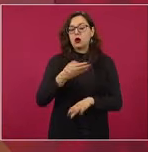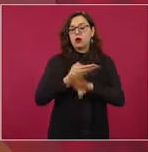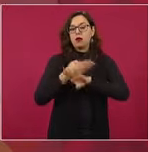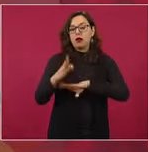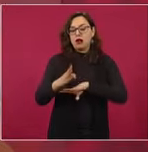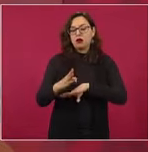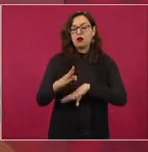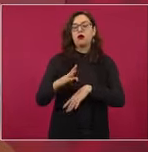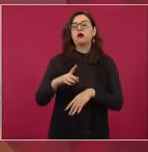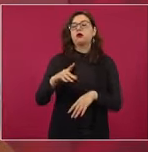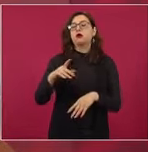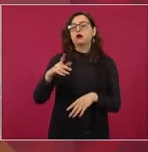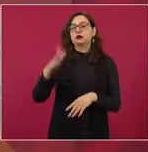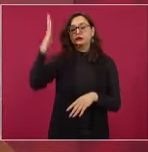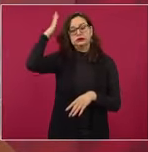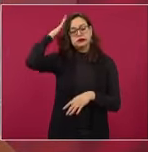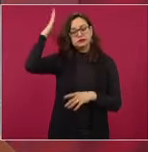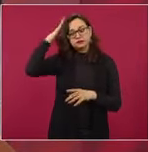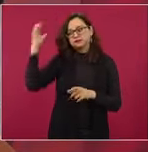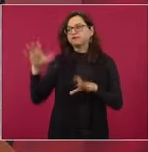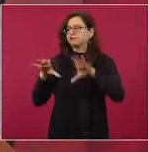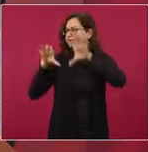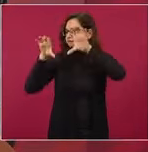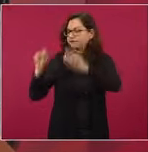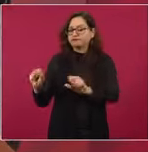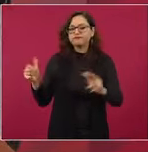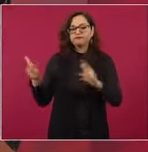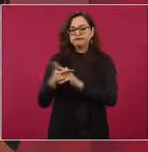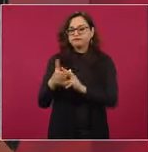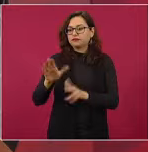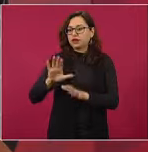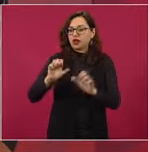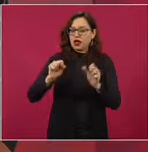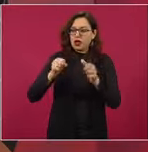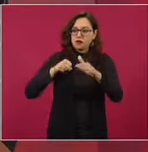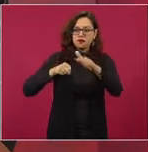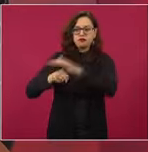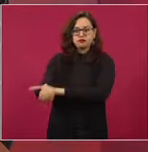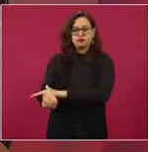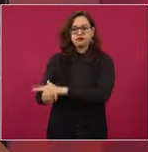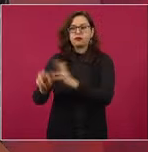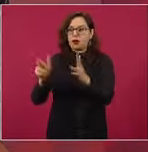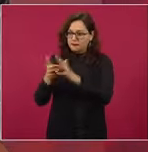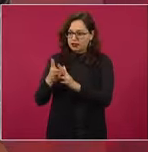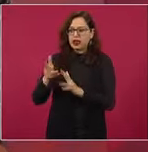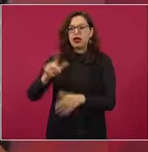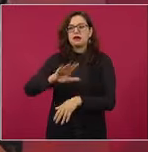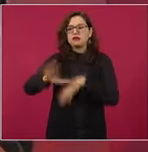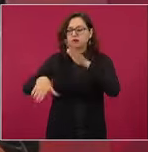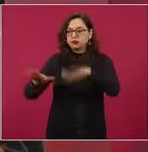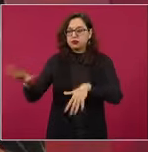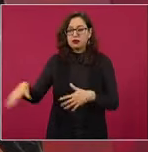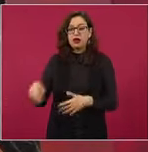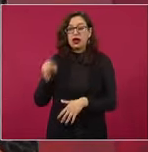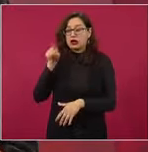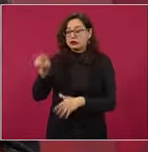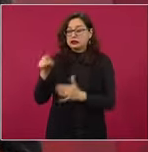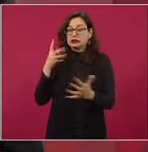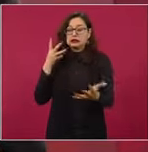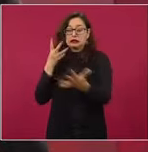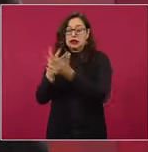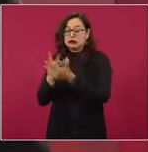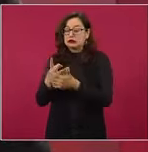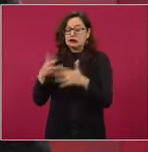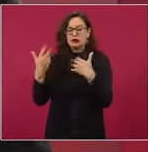Entonces, eso que fue cárcel, que fue una prisión, ahora